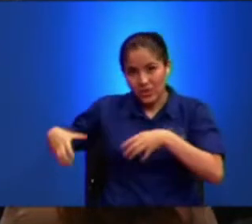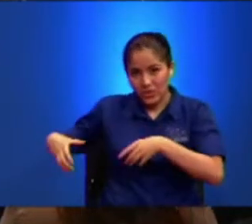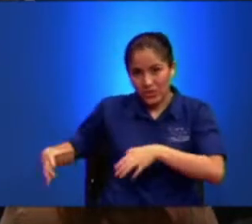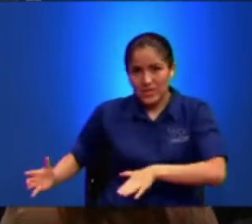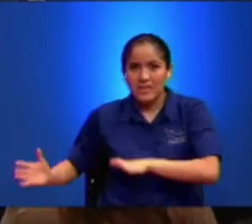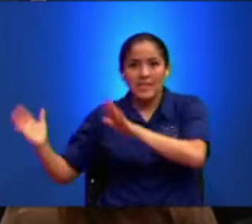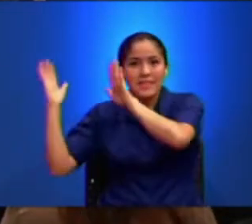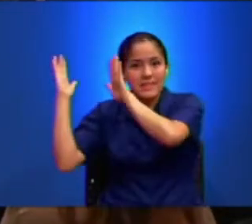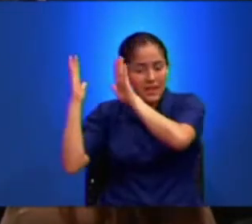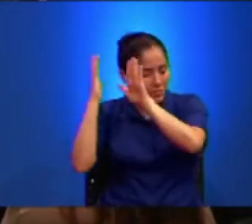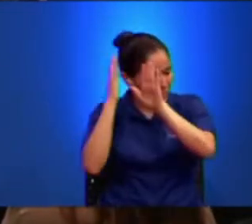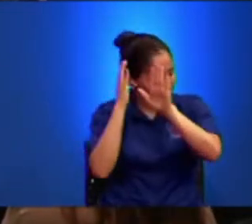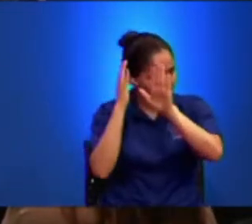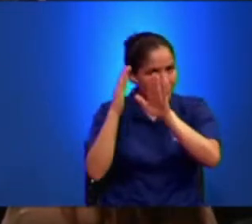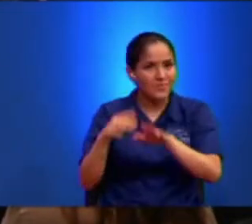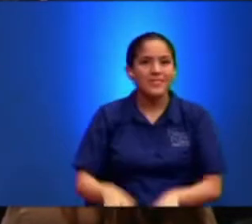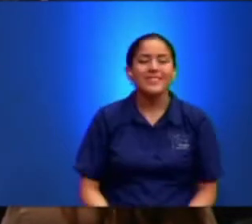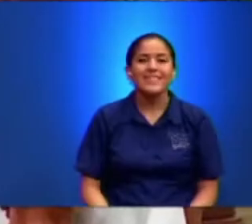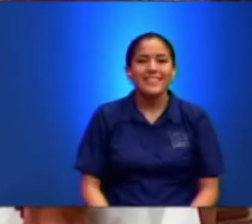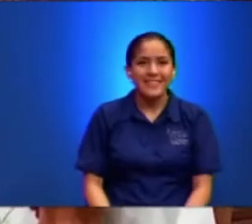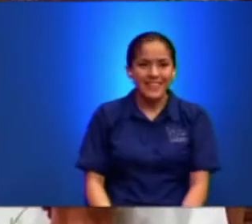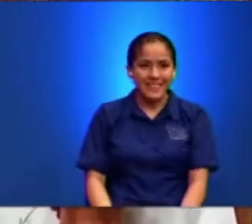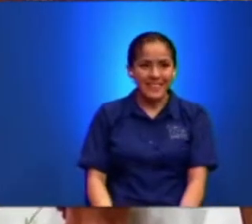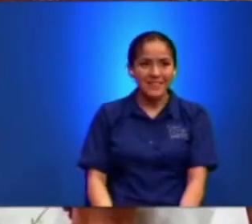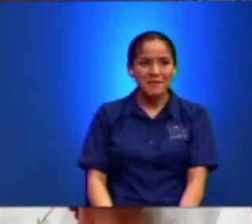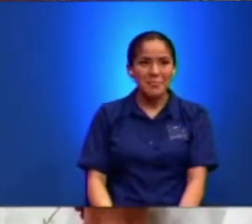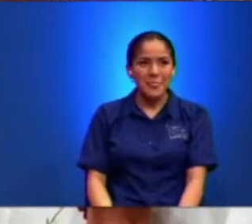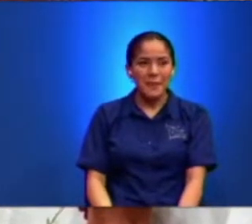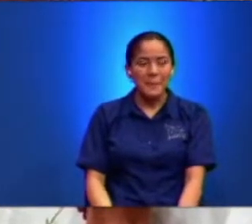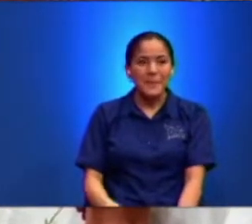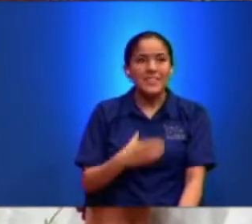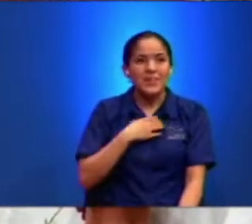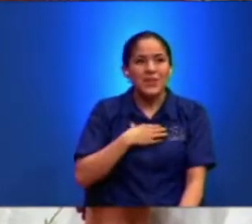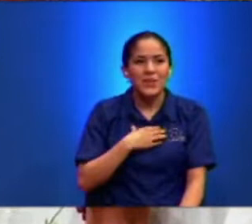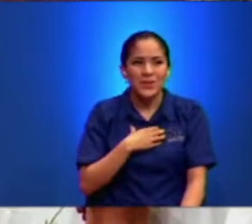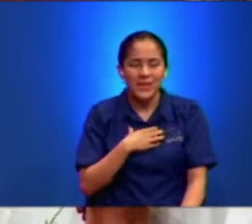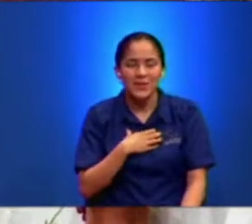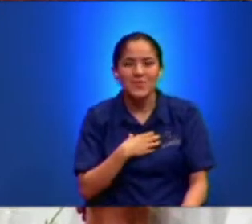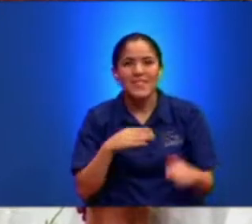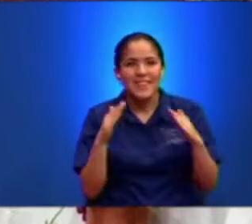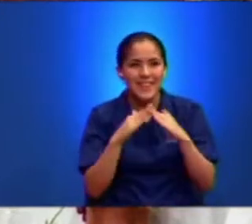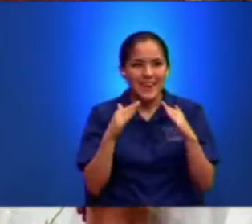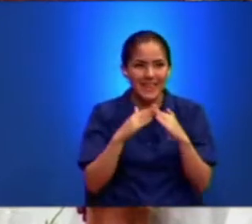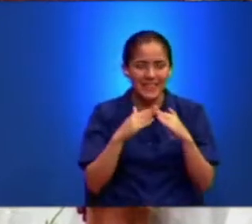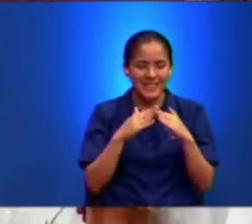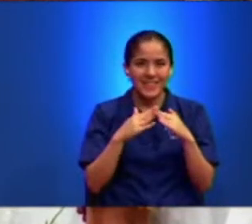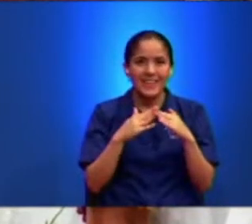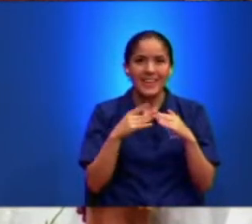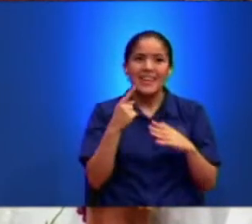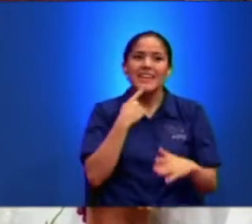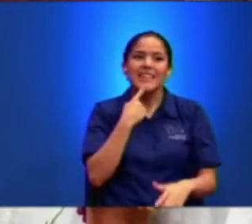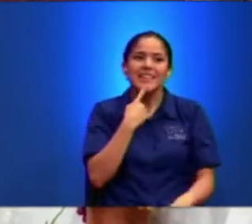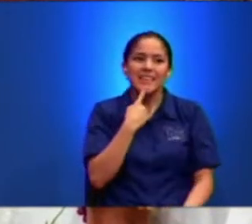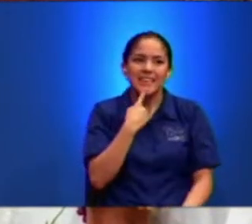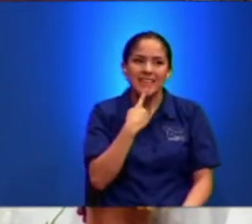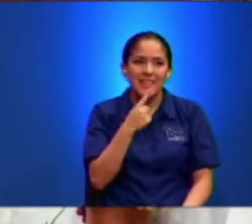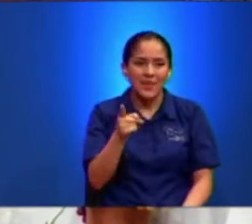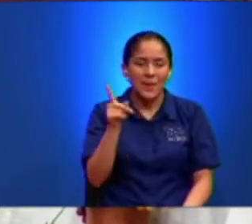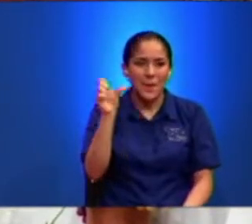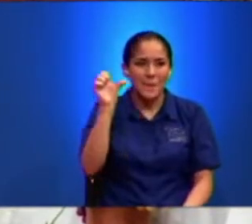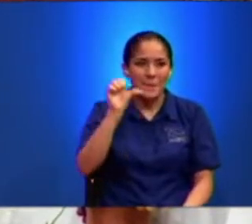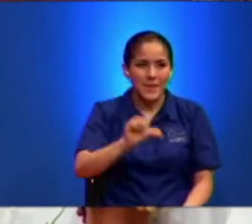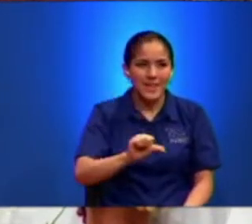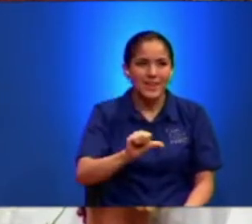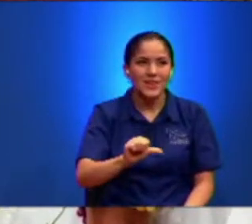Entonces Y al dueño De casa Le llamaron Belzebú Y a él Me hizo favor De decirme así Y se lo dijo A todos ustedes